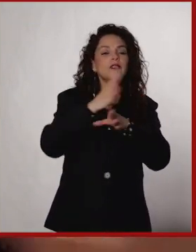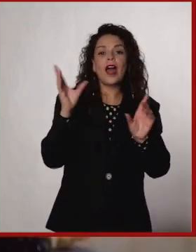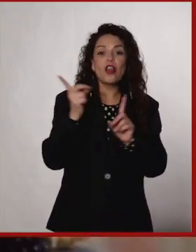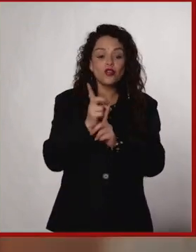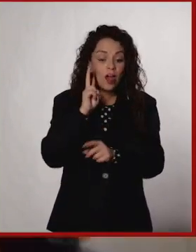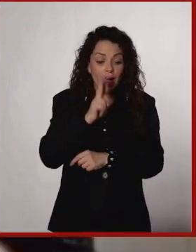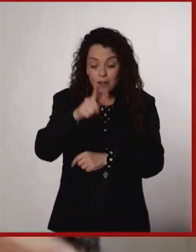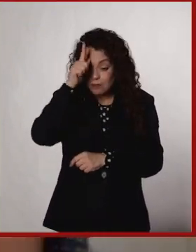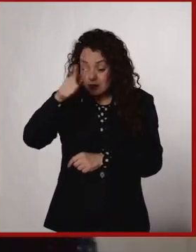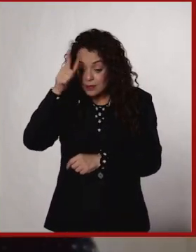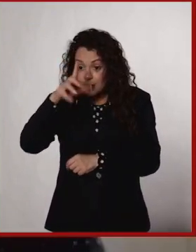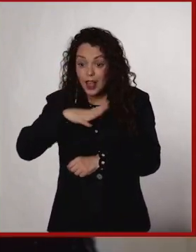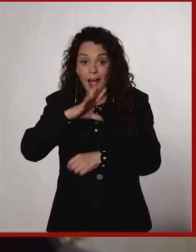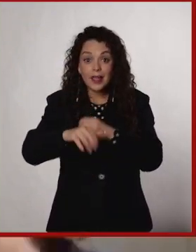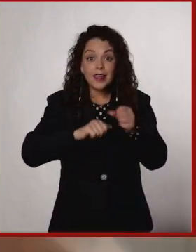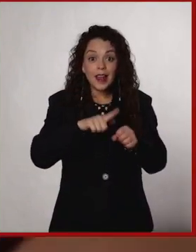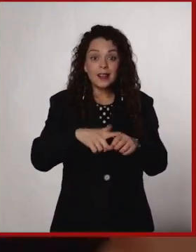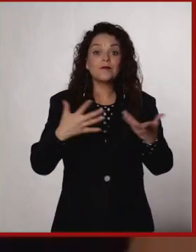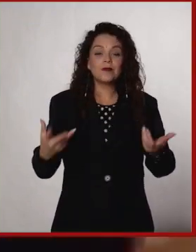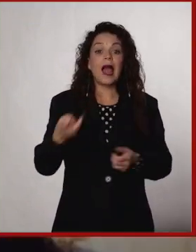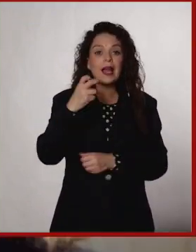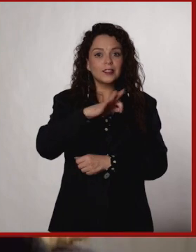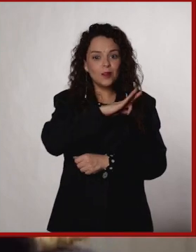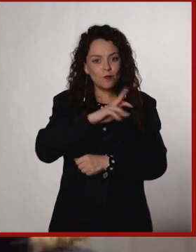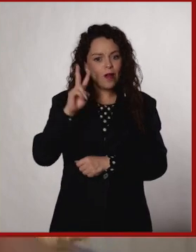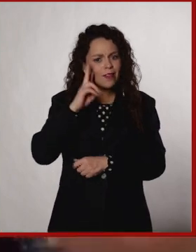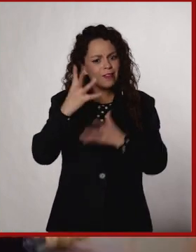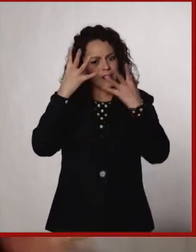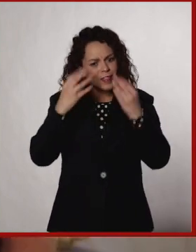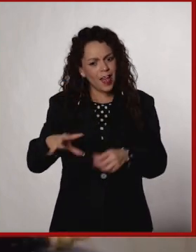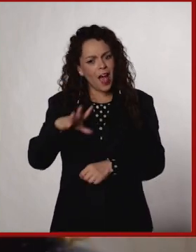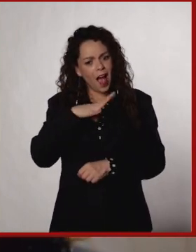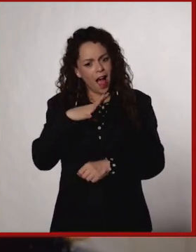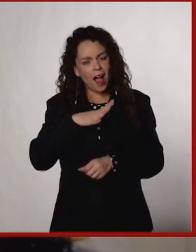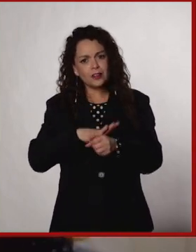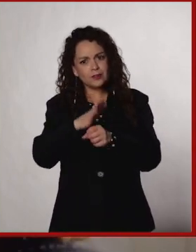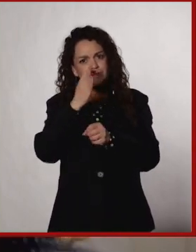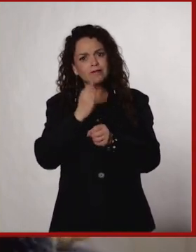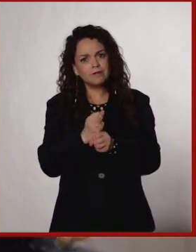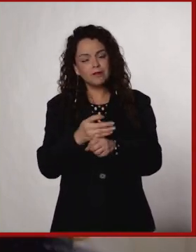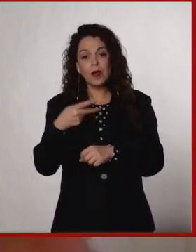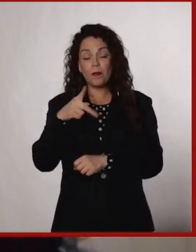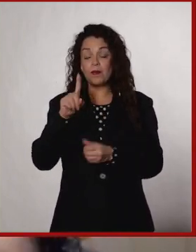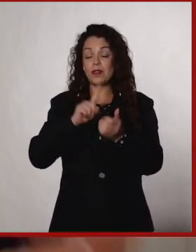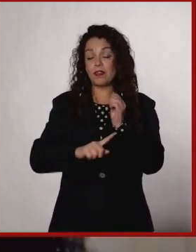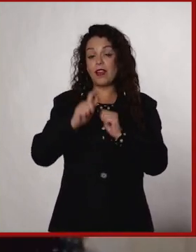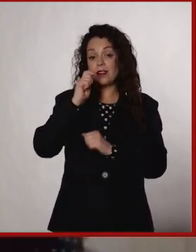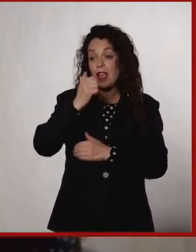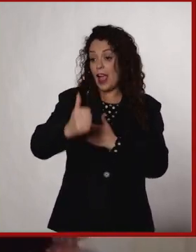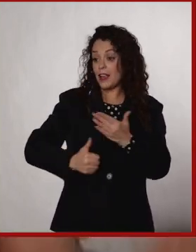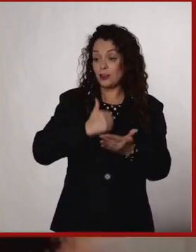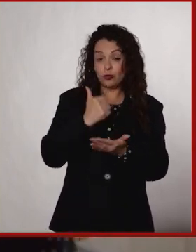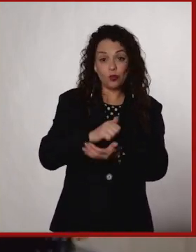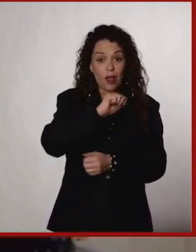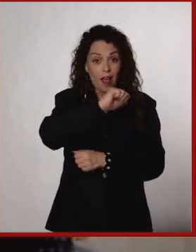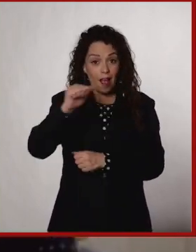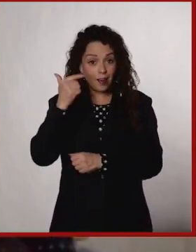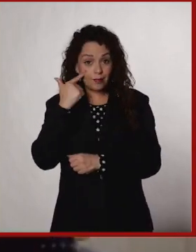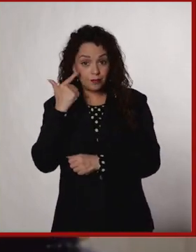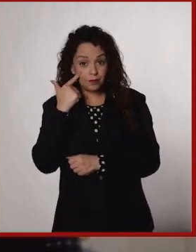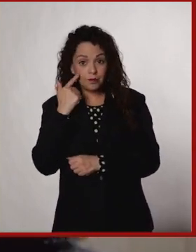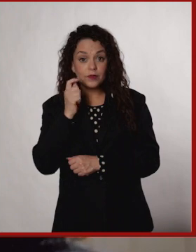pueden. Y entonces ahí uno puede ir viendo como esa riqueza que está ahí, que no... Porque en general, claro, en las ciudades, pues obviamente,